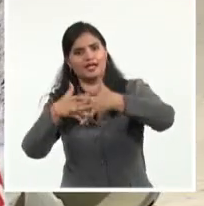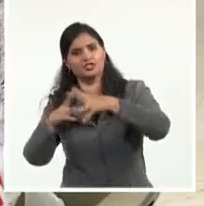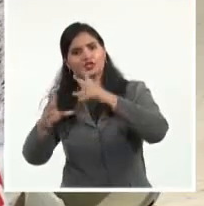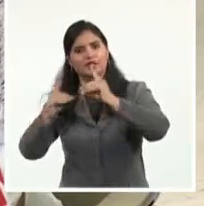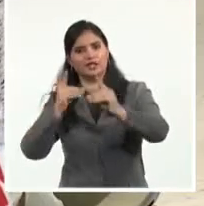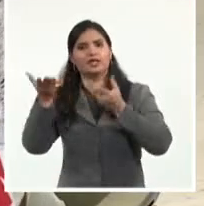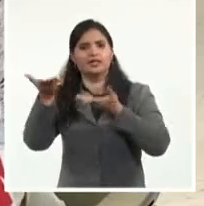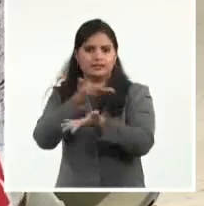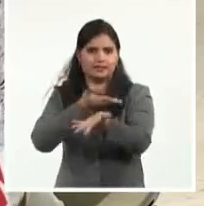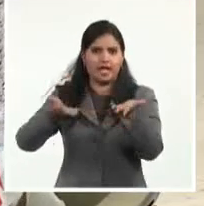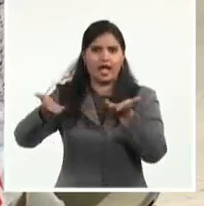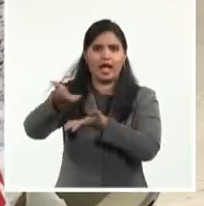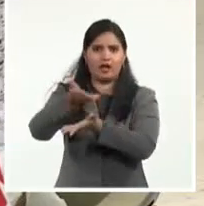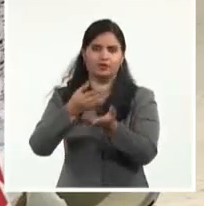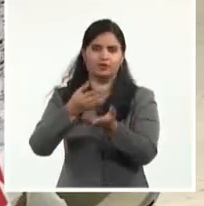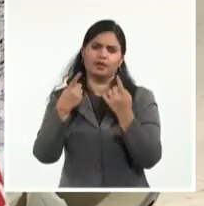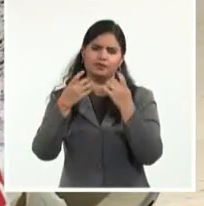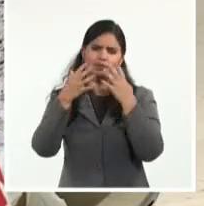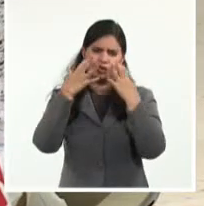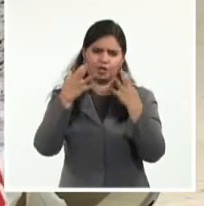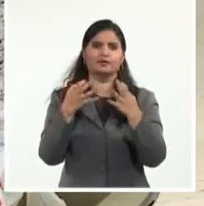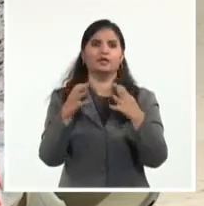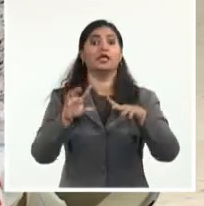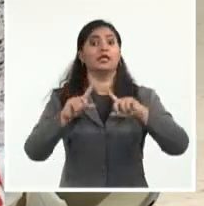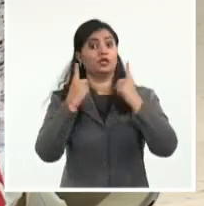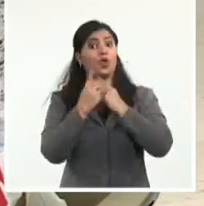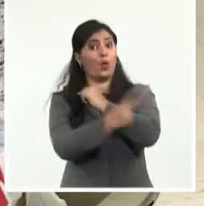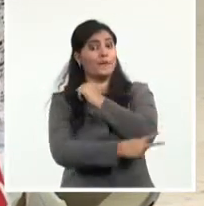y, a través de esta, con el Caribe. Remarcó el interés de su país de fortalecer